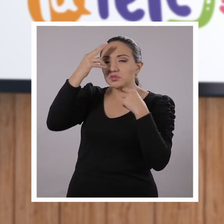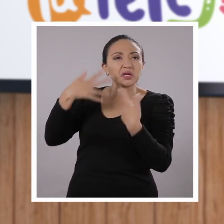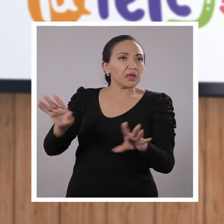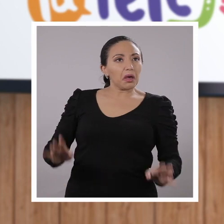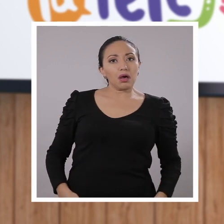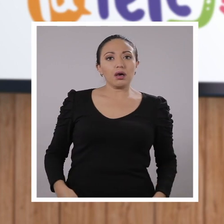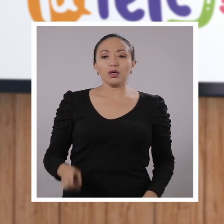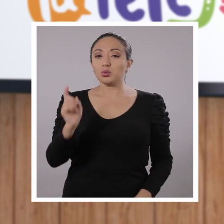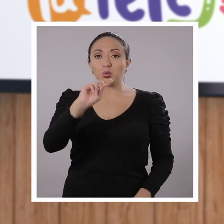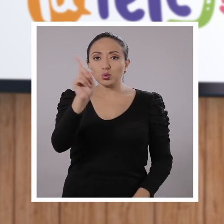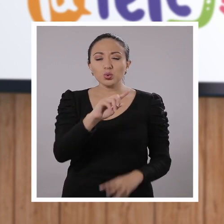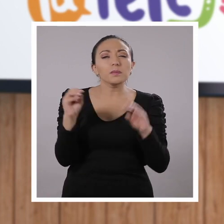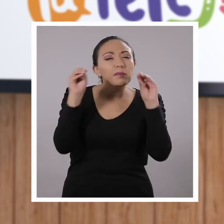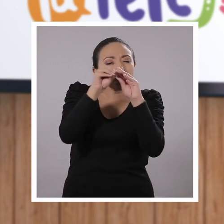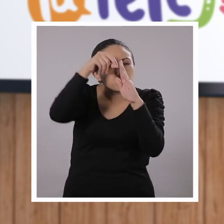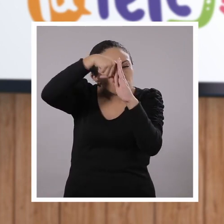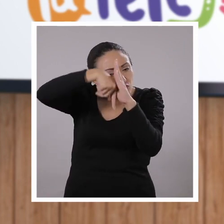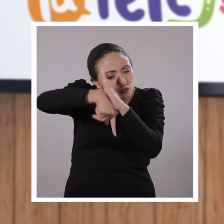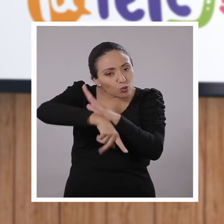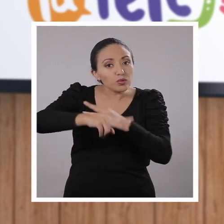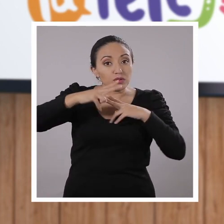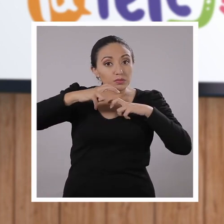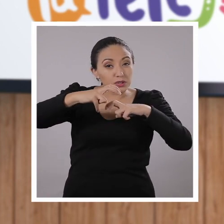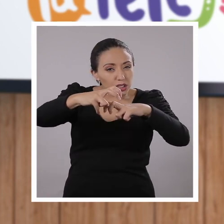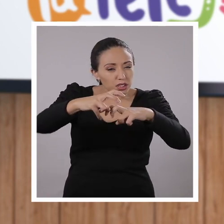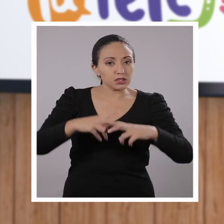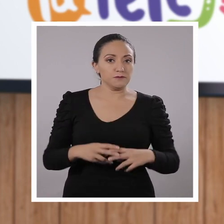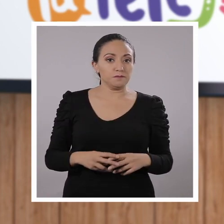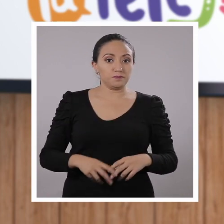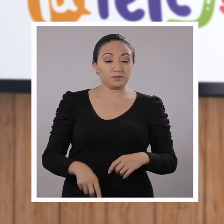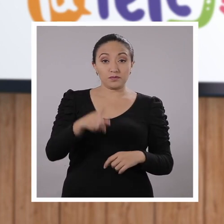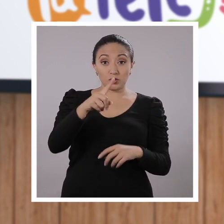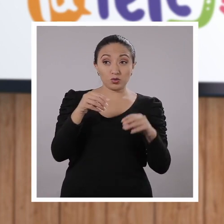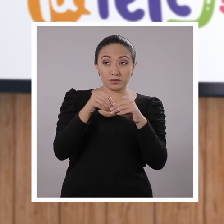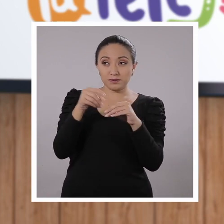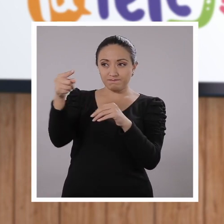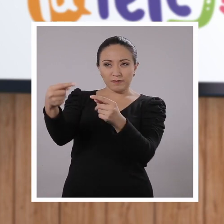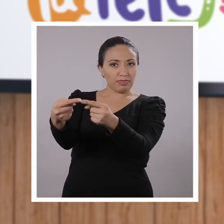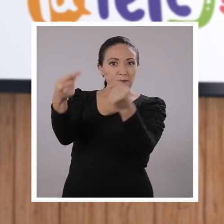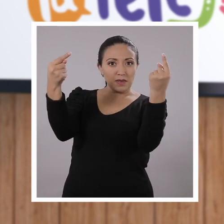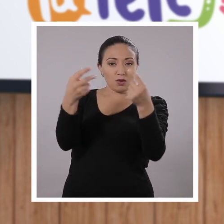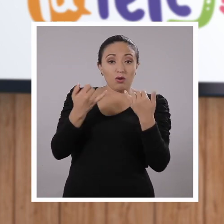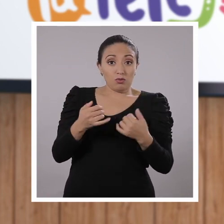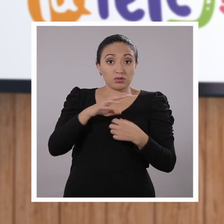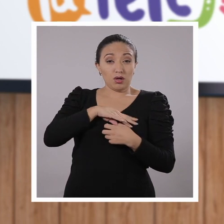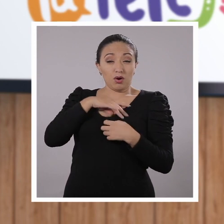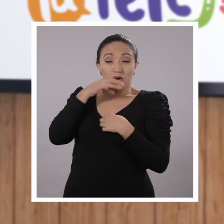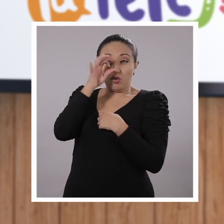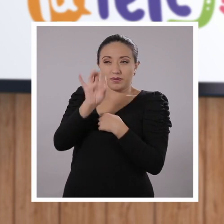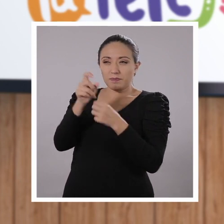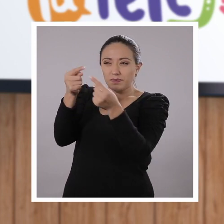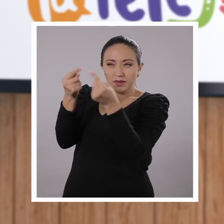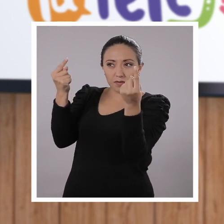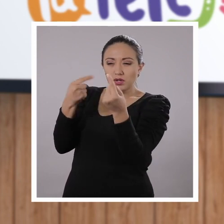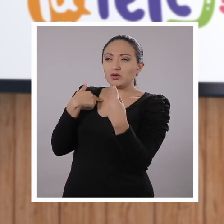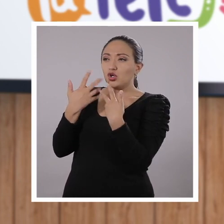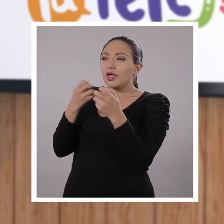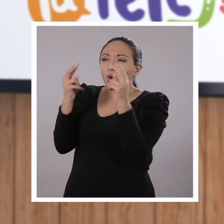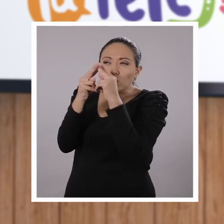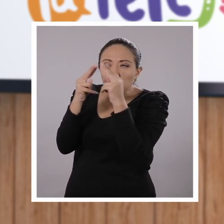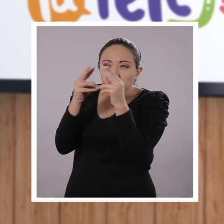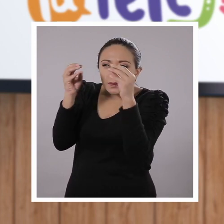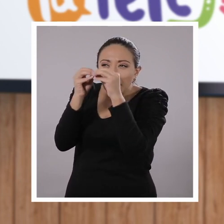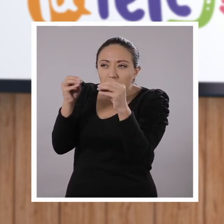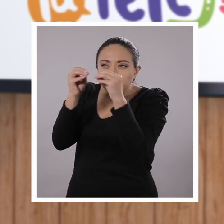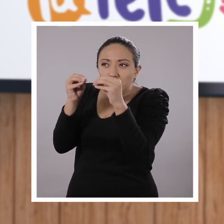Quisiera saber un poquito más. Recuerden que cuando conoces bien a tu enemigo, puedes combatirlo y